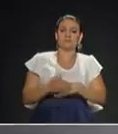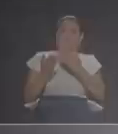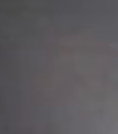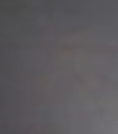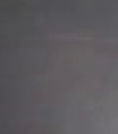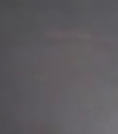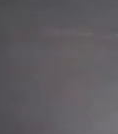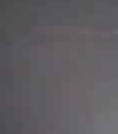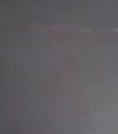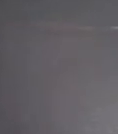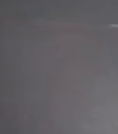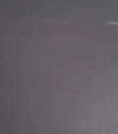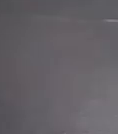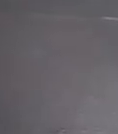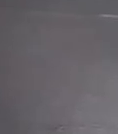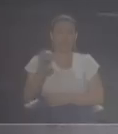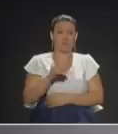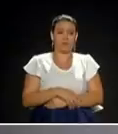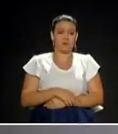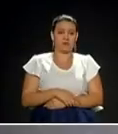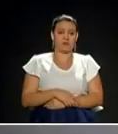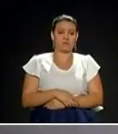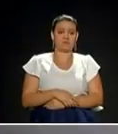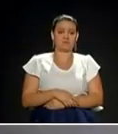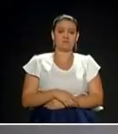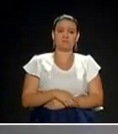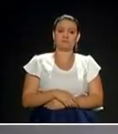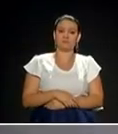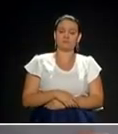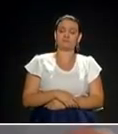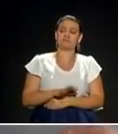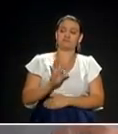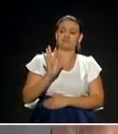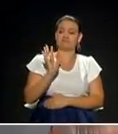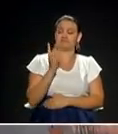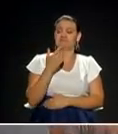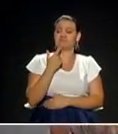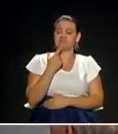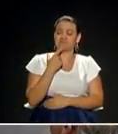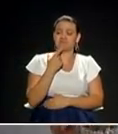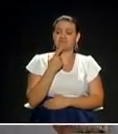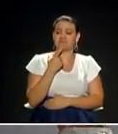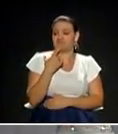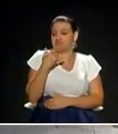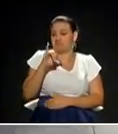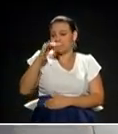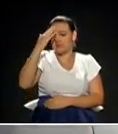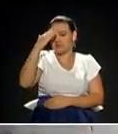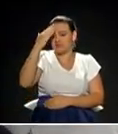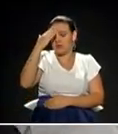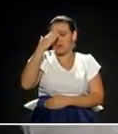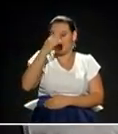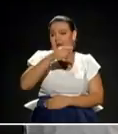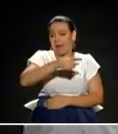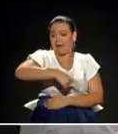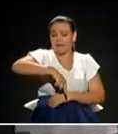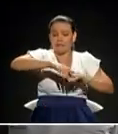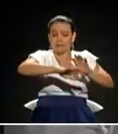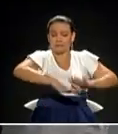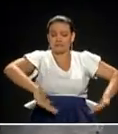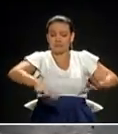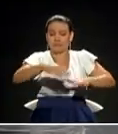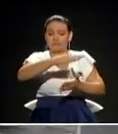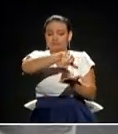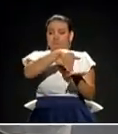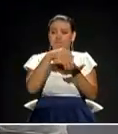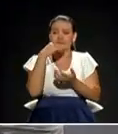veo que Daniel habla mucho... Daniel habla mucho de medir, pues medir ya se midió, ya se sabe que es una zona protegida. La